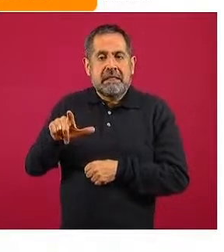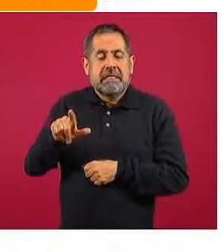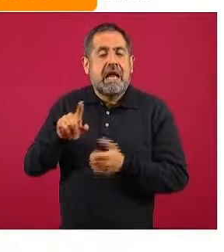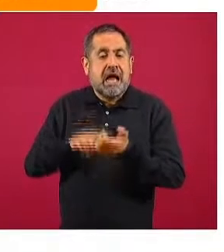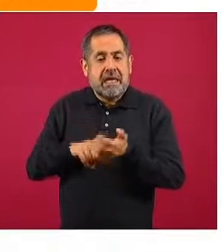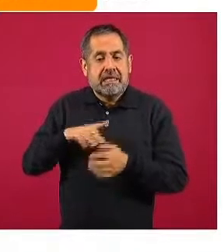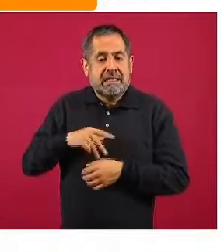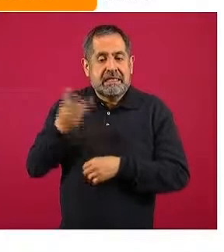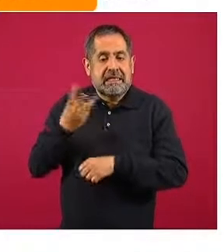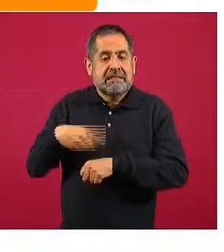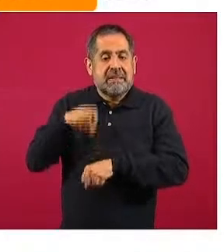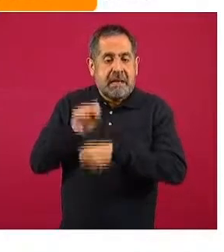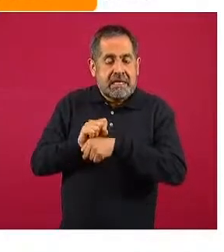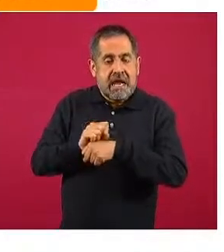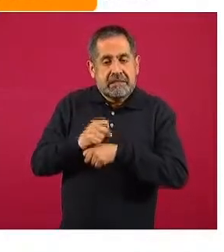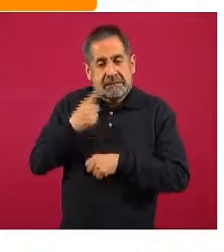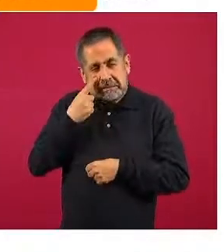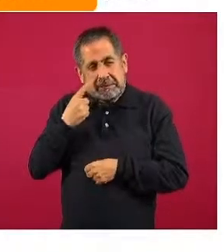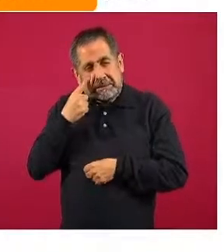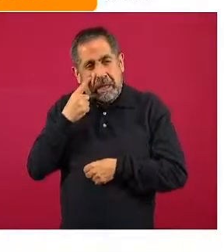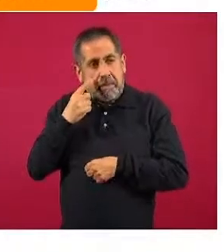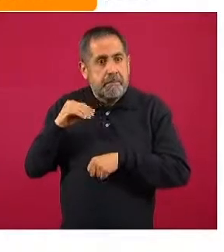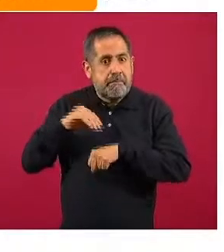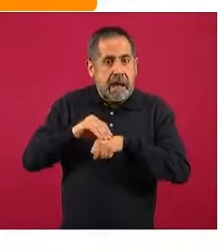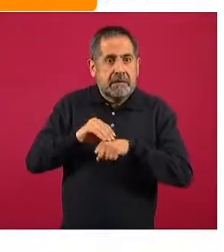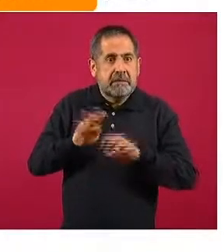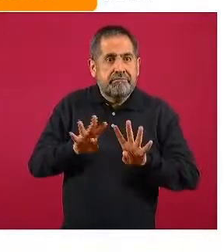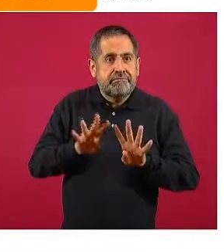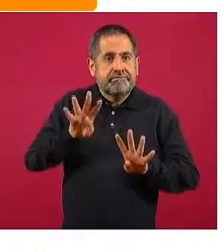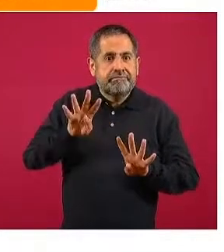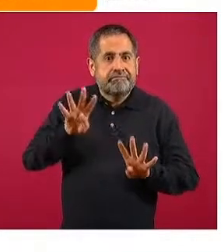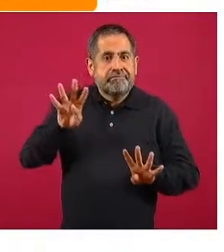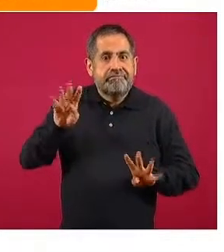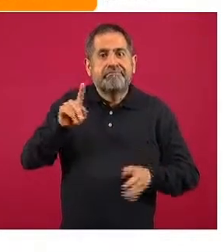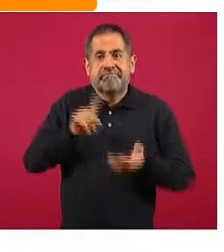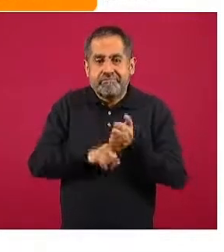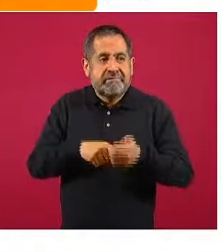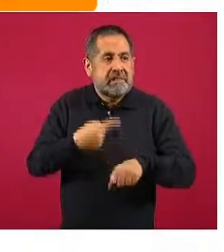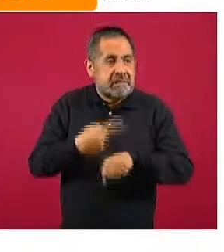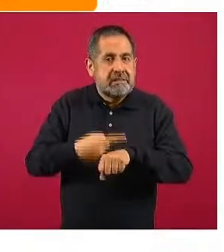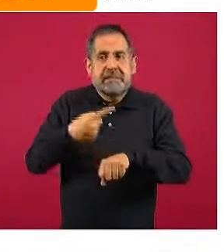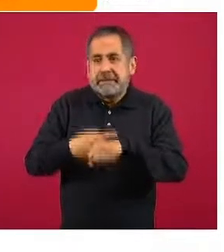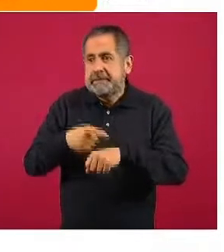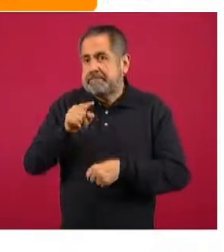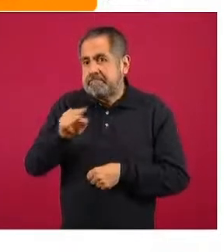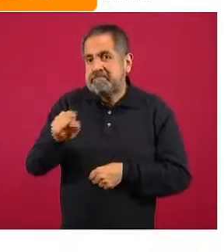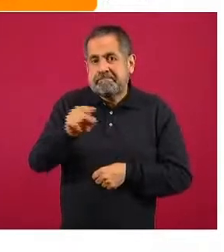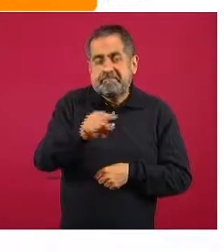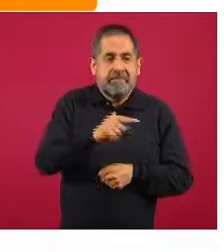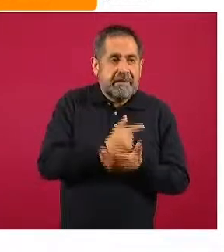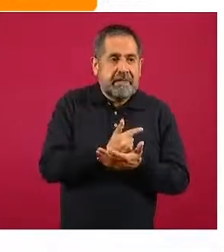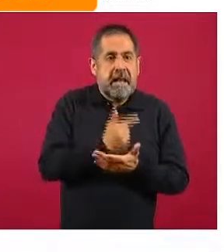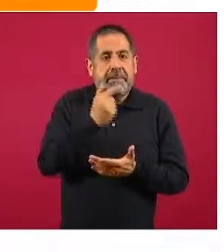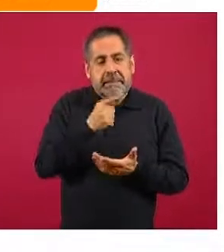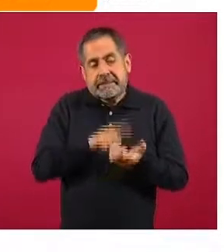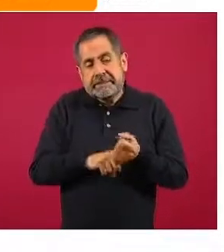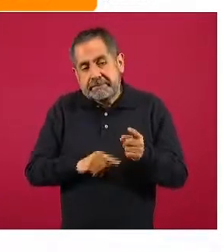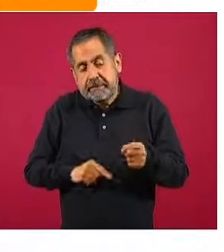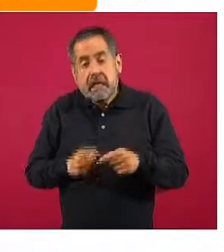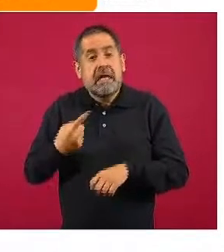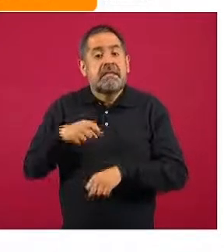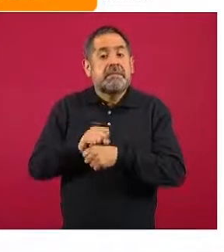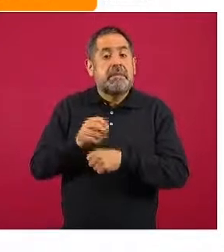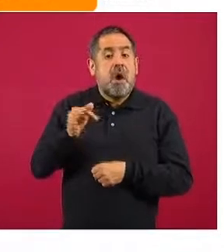semanas consecutivas de este incremento, es decir, personas con infección respiratoria aguda, inclusive en la semana